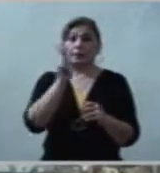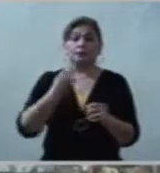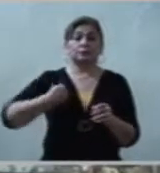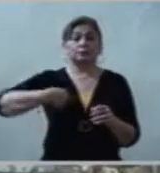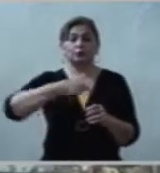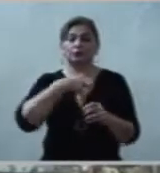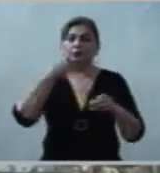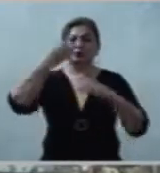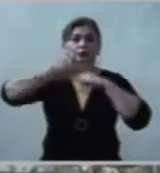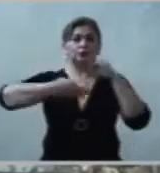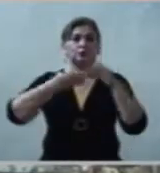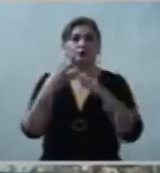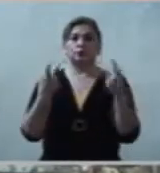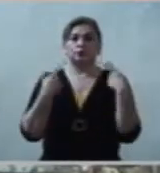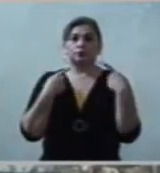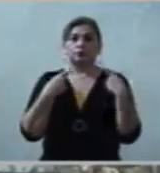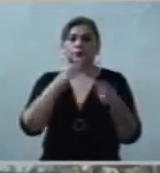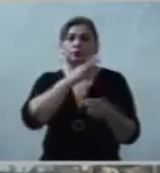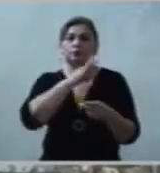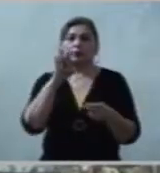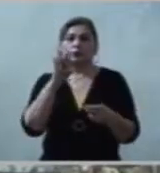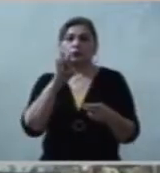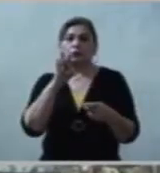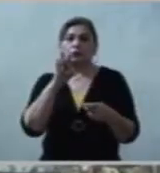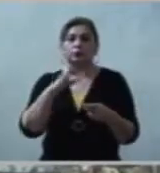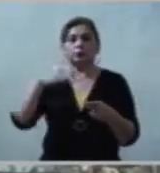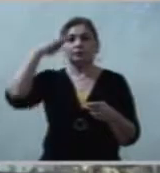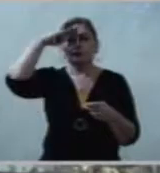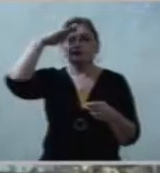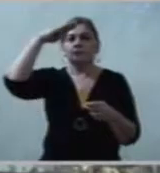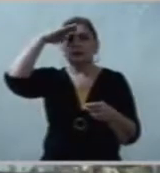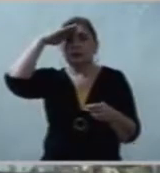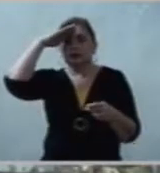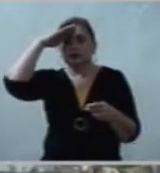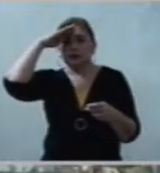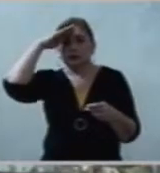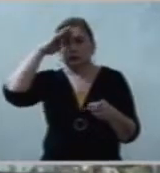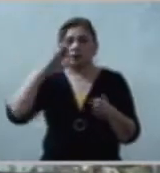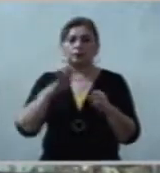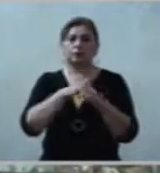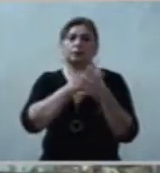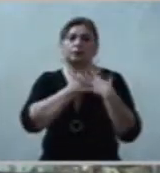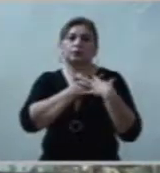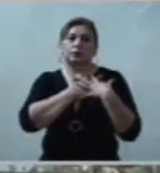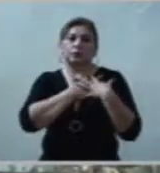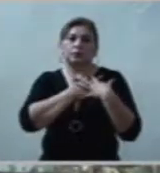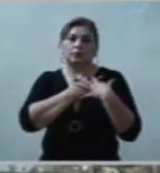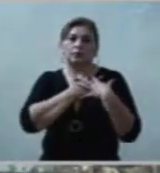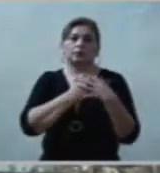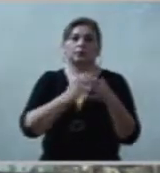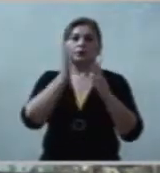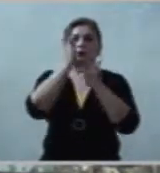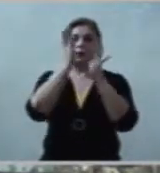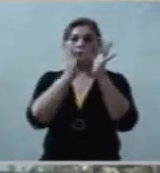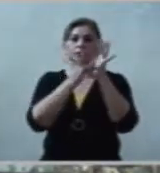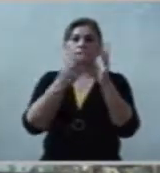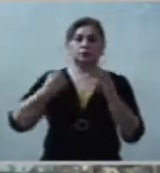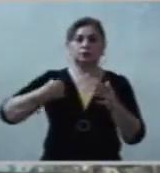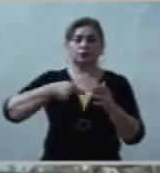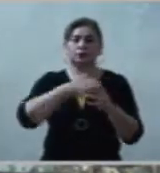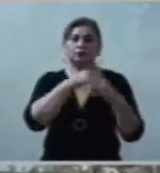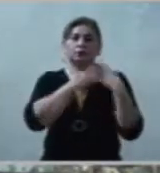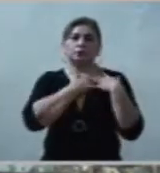podemos intuir por el amor que le tenemos a Jesús, qué